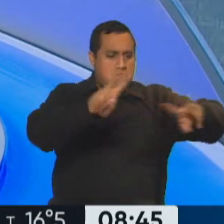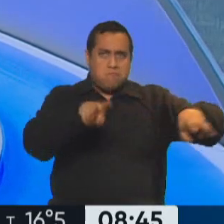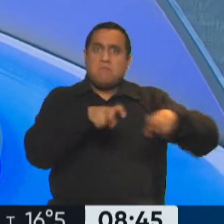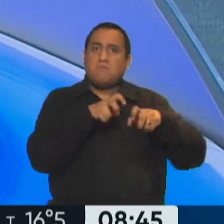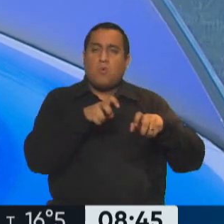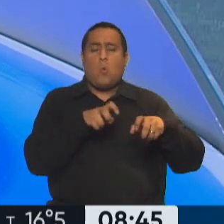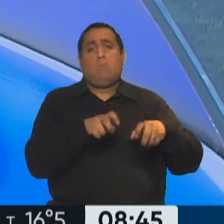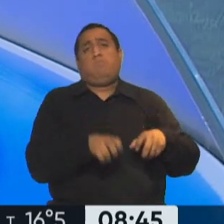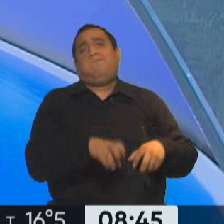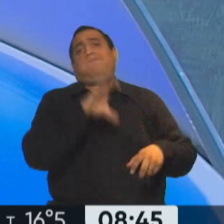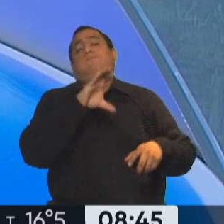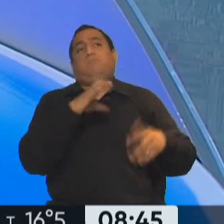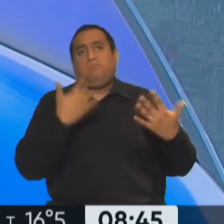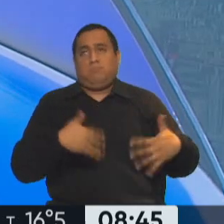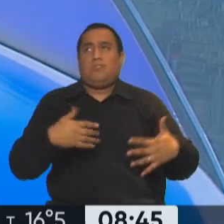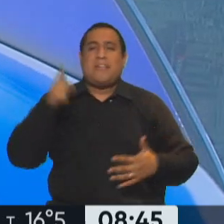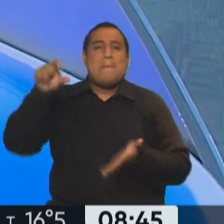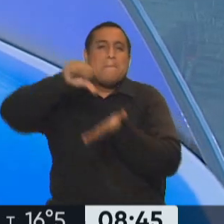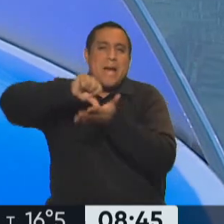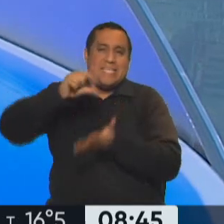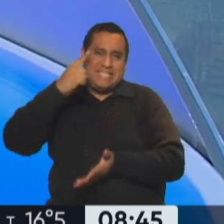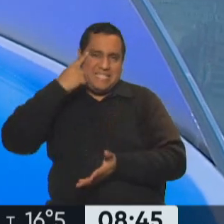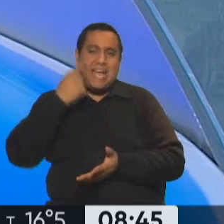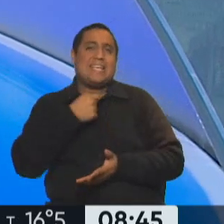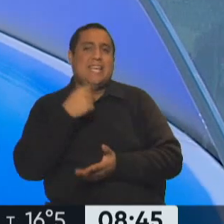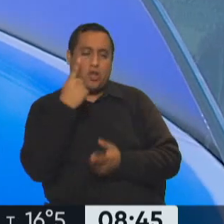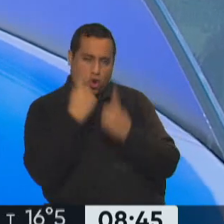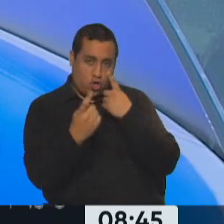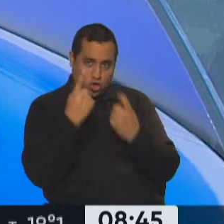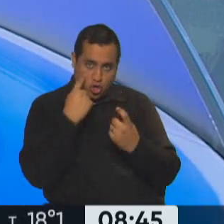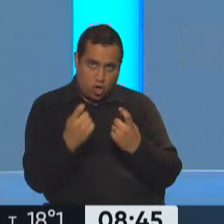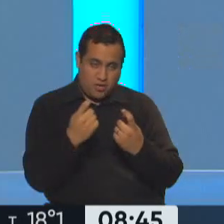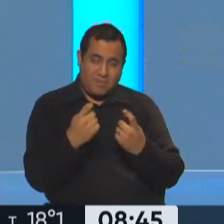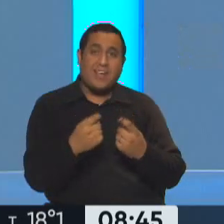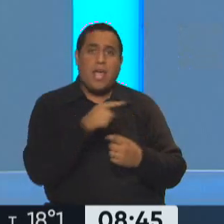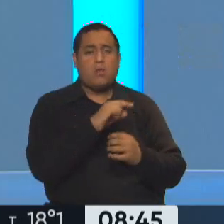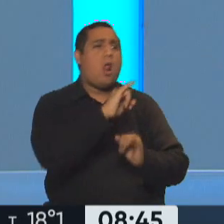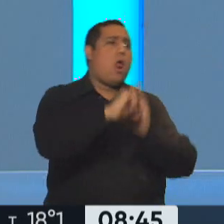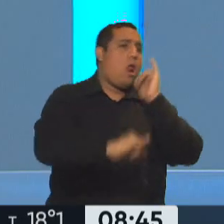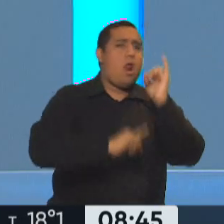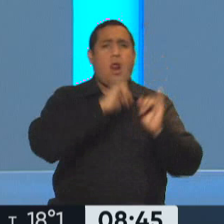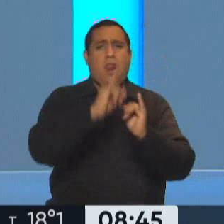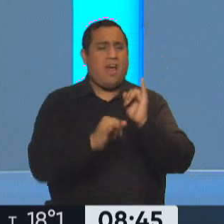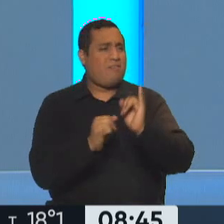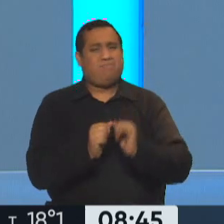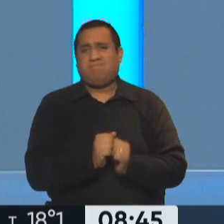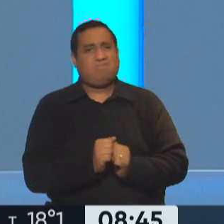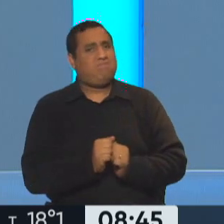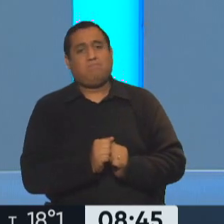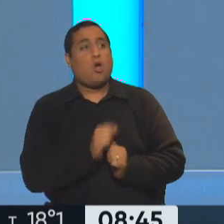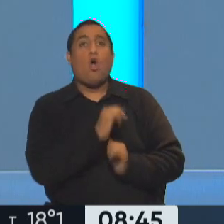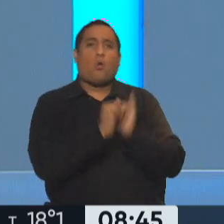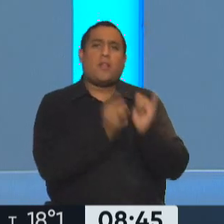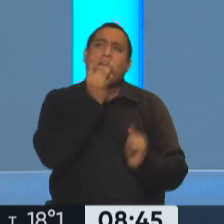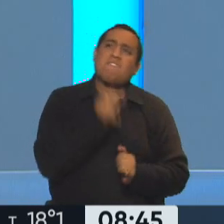desproporcionada. Entonces, esto es lo que quiere regular el gobierno. No solamente el contenido está prohibido hablar desmoralizadamente del gobierno